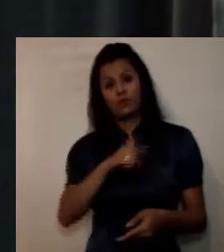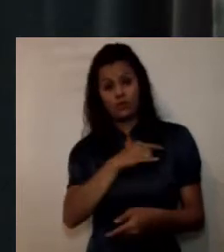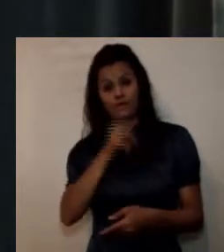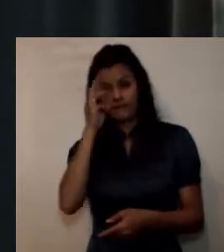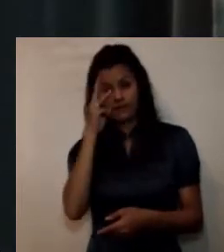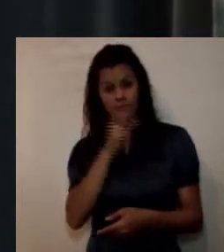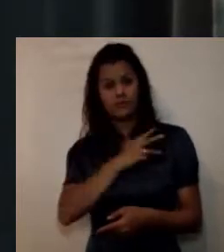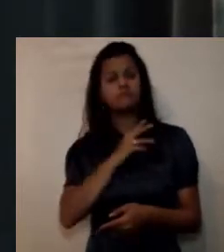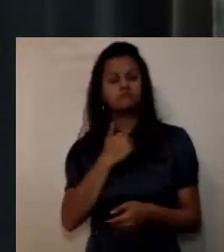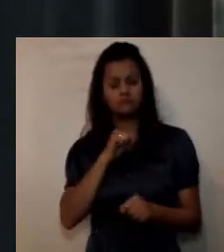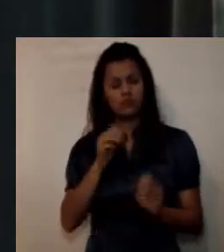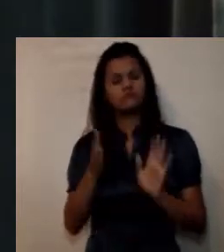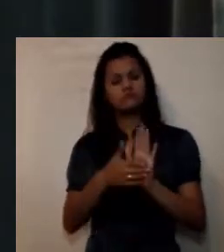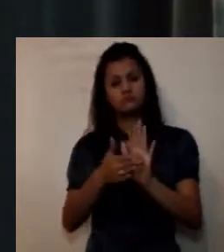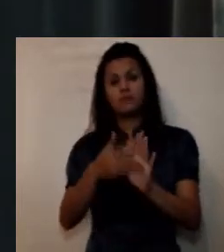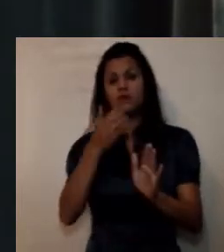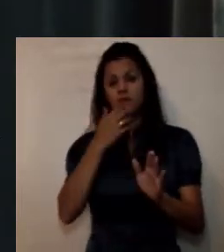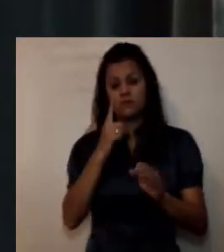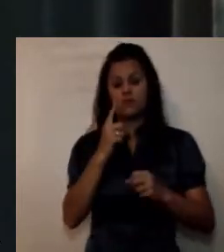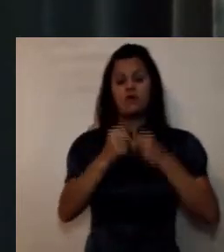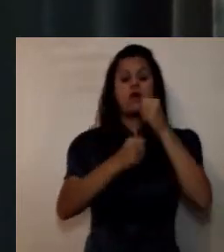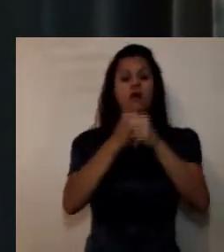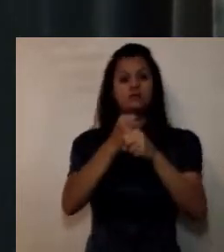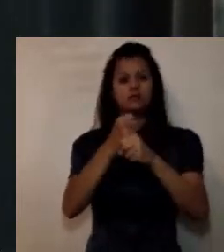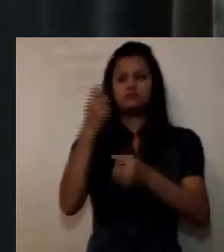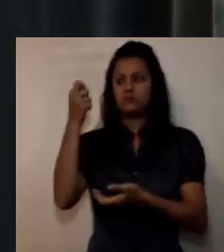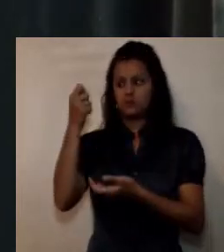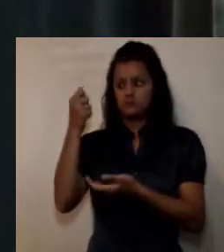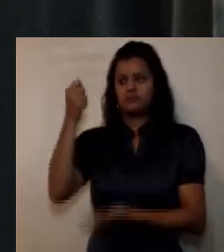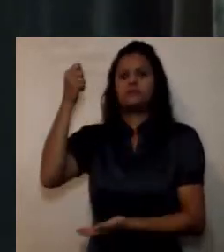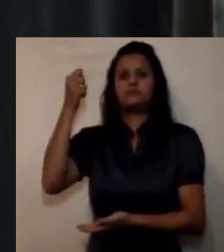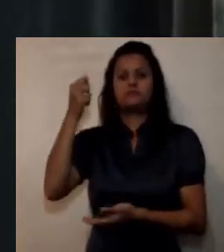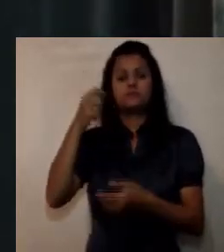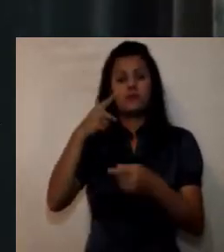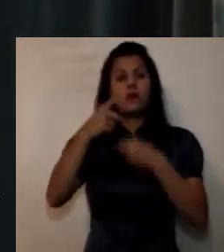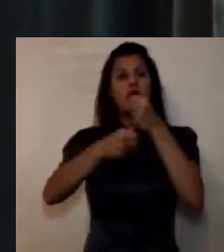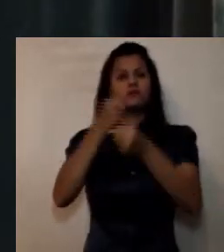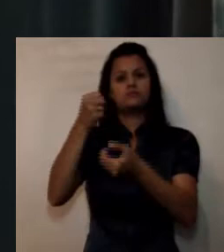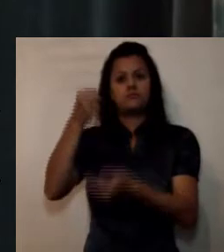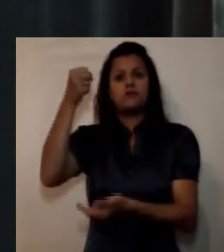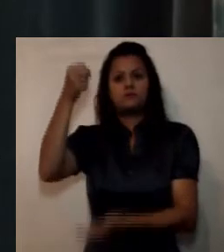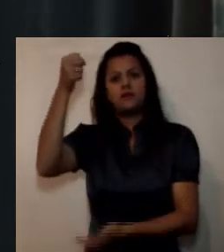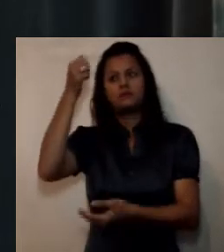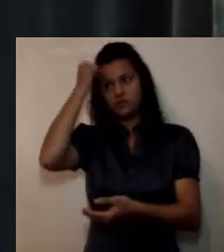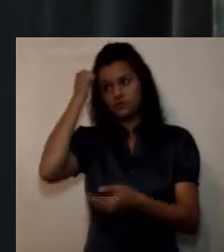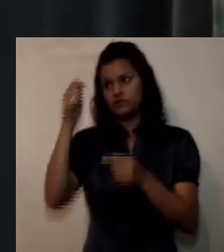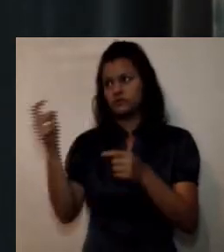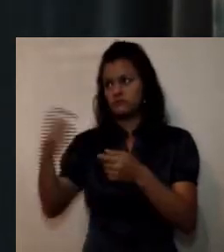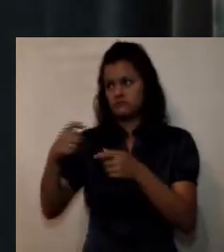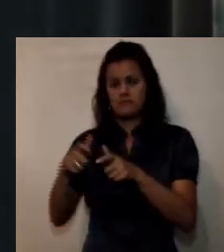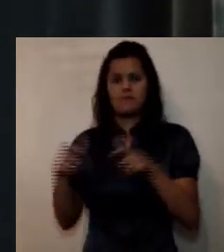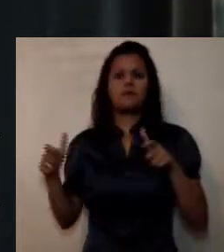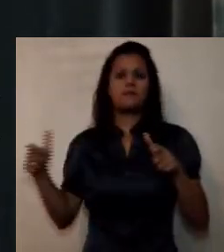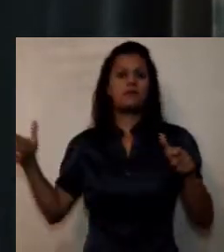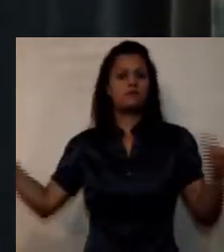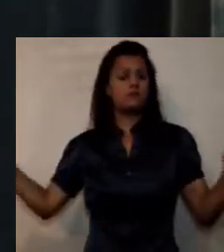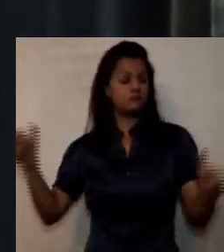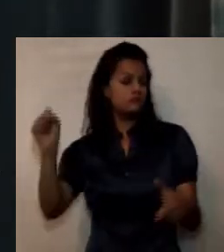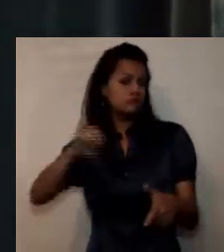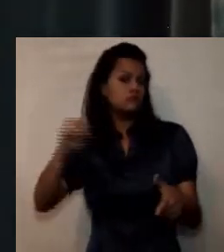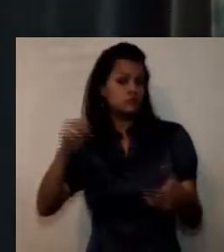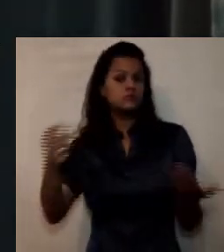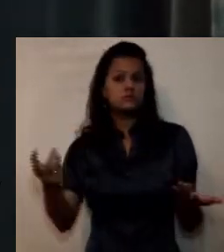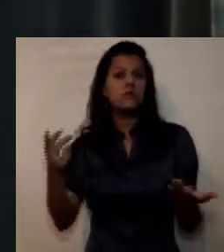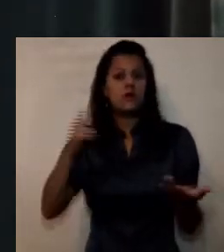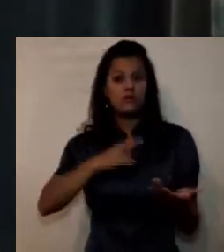docente puede ir en aumento tras cada vigencia o sea no hay año en el cual la Universidad Militar Nueva Granada no apropie en su presupuesto